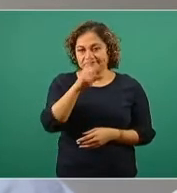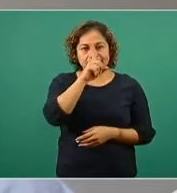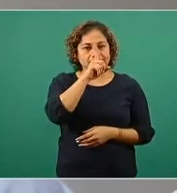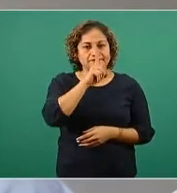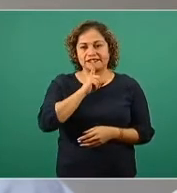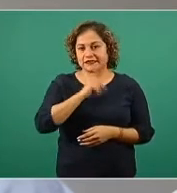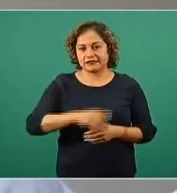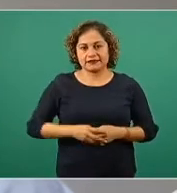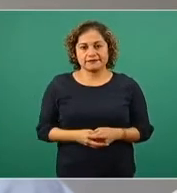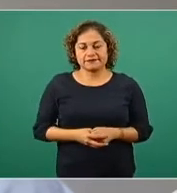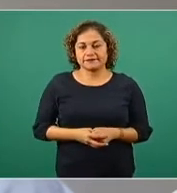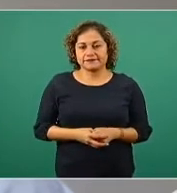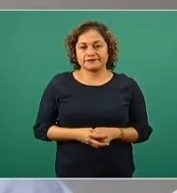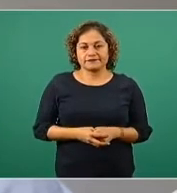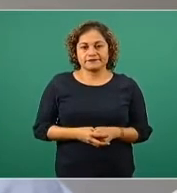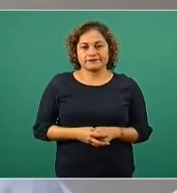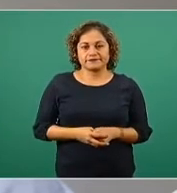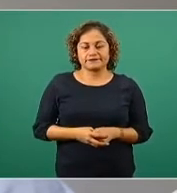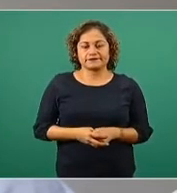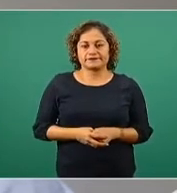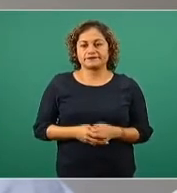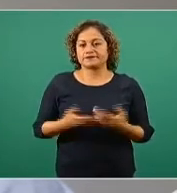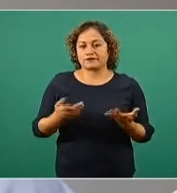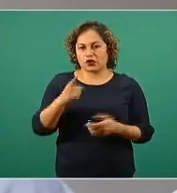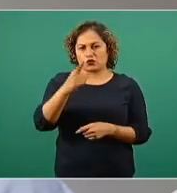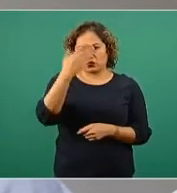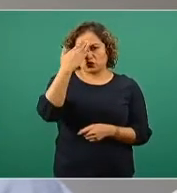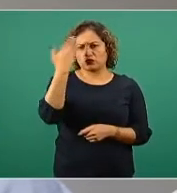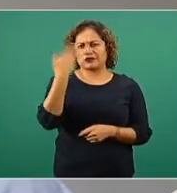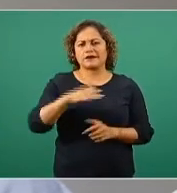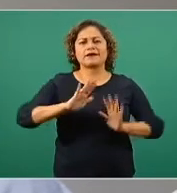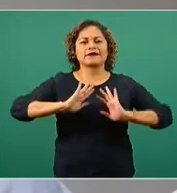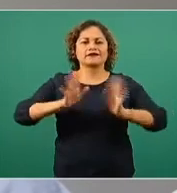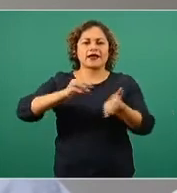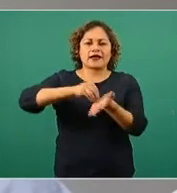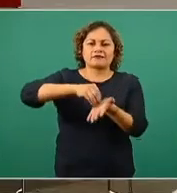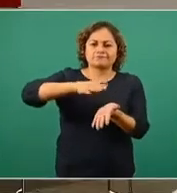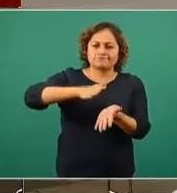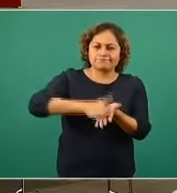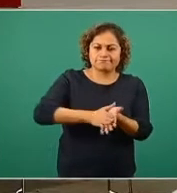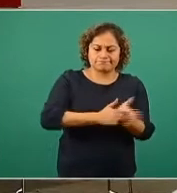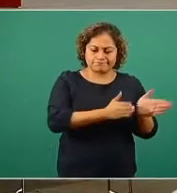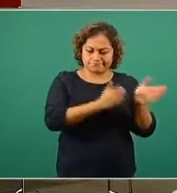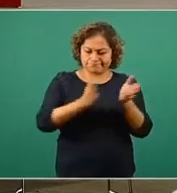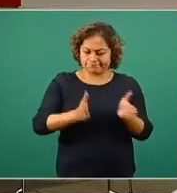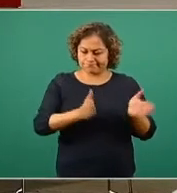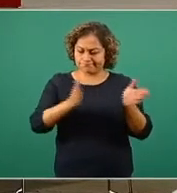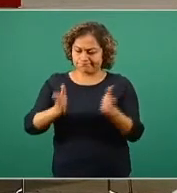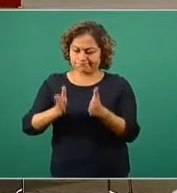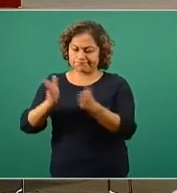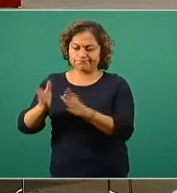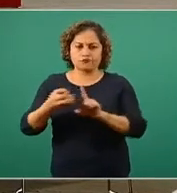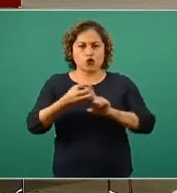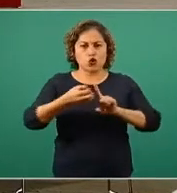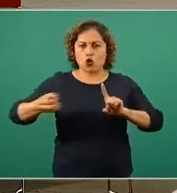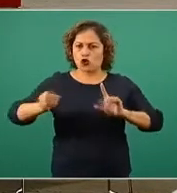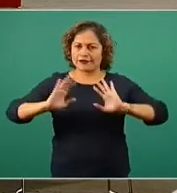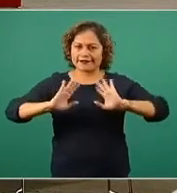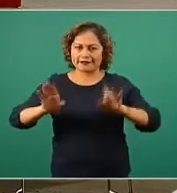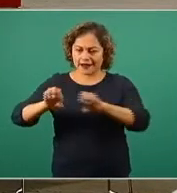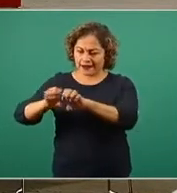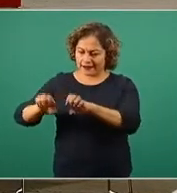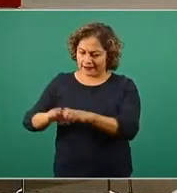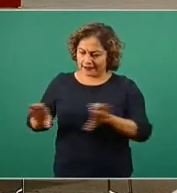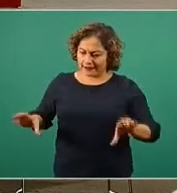Como ustedes saben, hay un orden preestablecido por un grupo técnico de vacunación, hay un